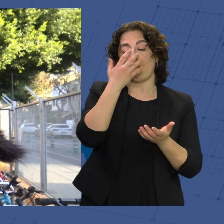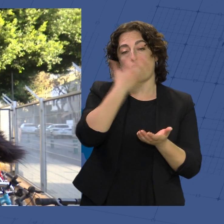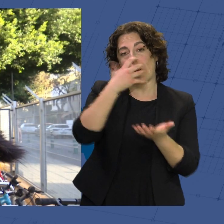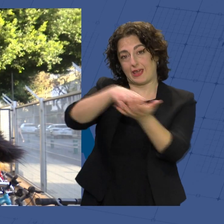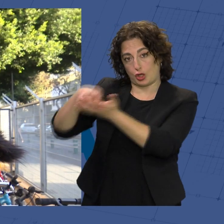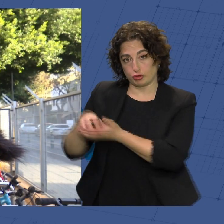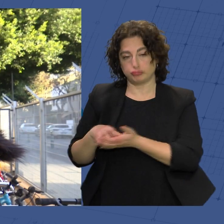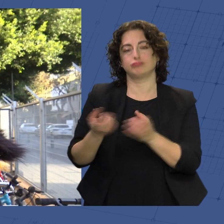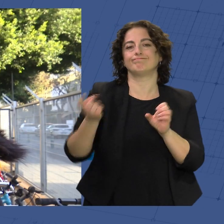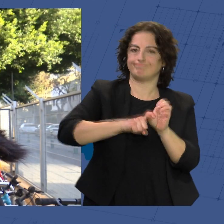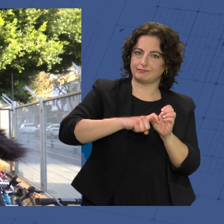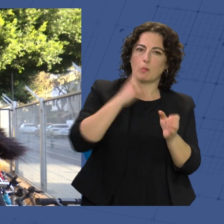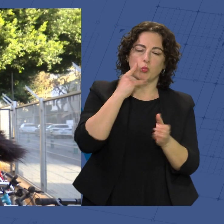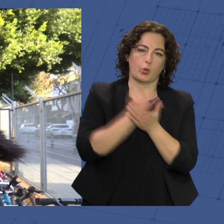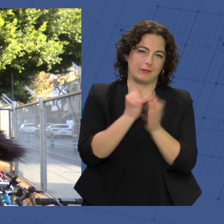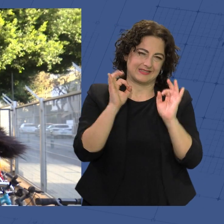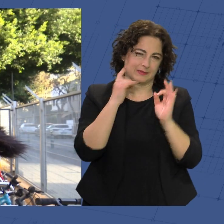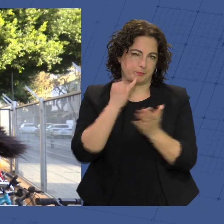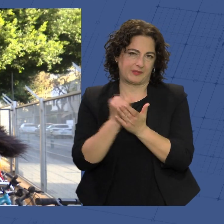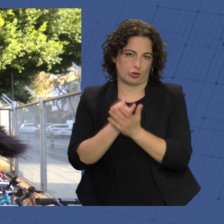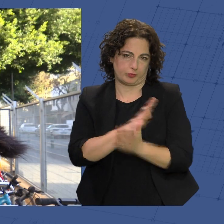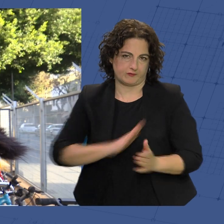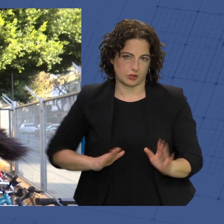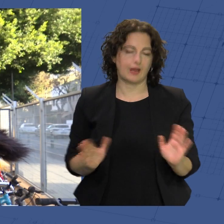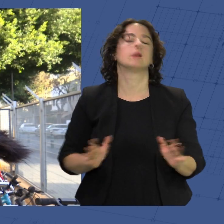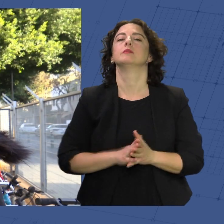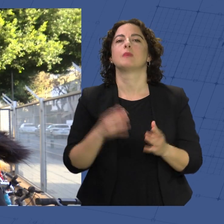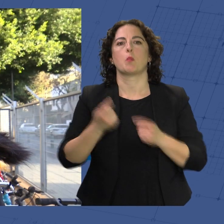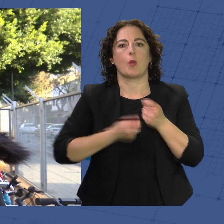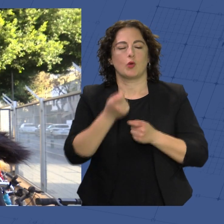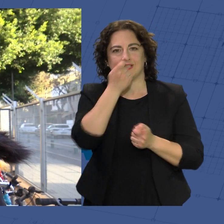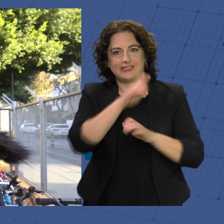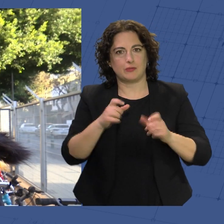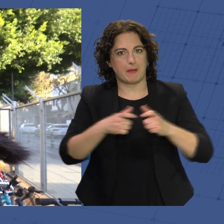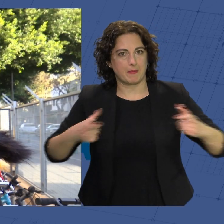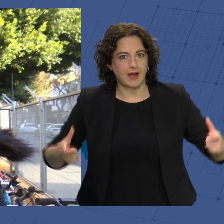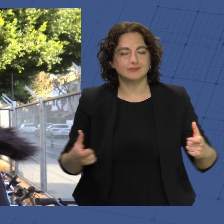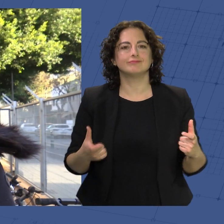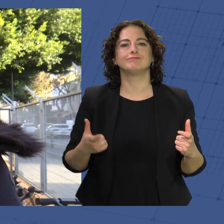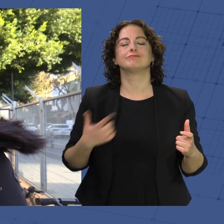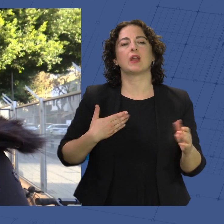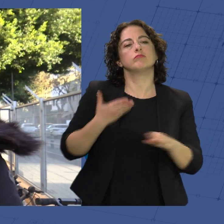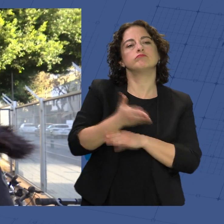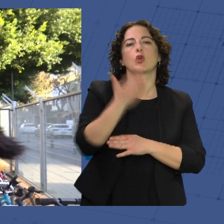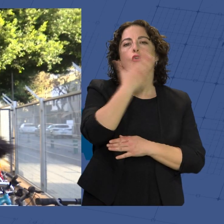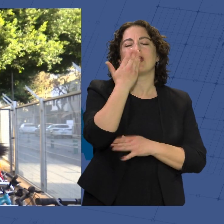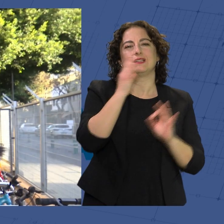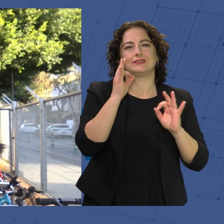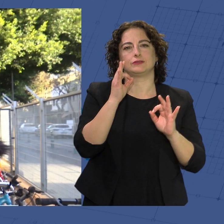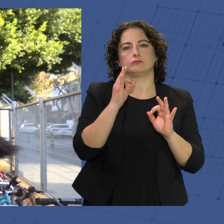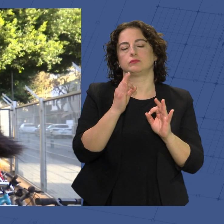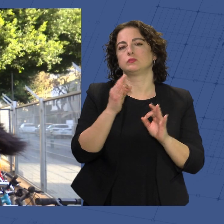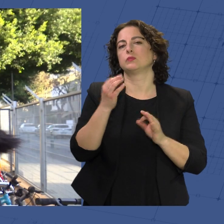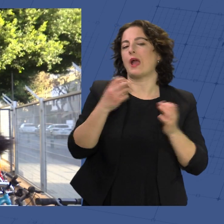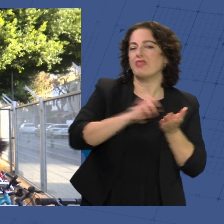apuntado a esta prueba piloto, que cada vez tienen más niños que se suman para llegar al colegio por otra vía,